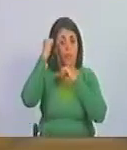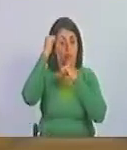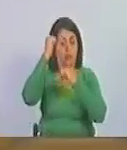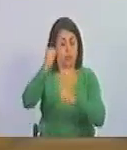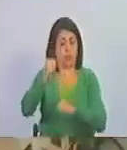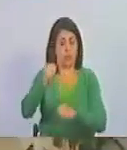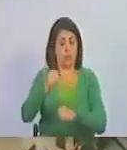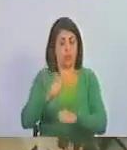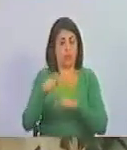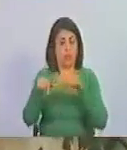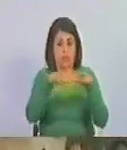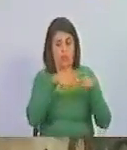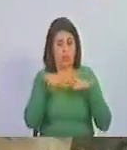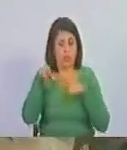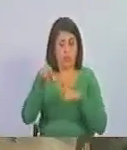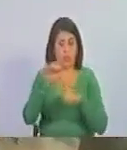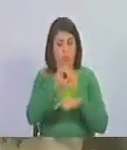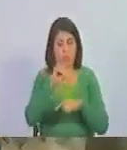en Pagallos.